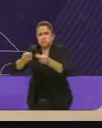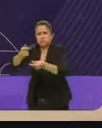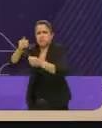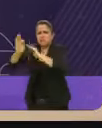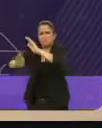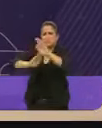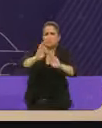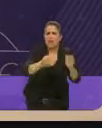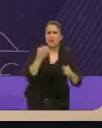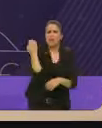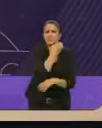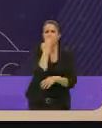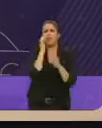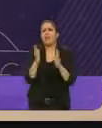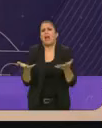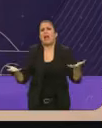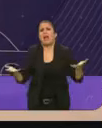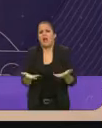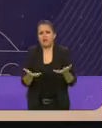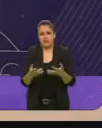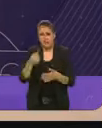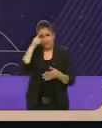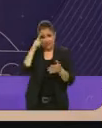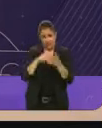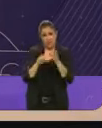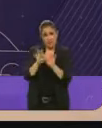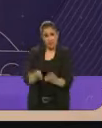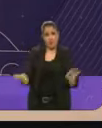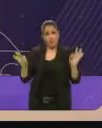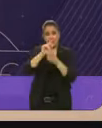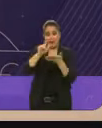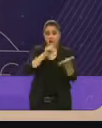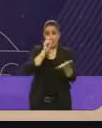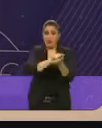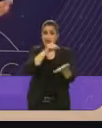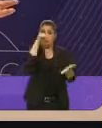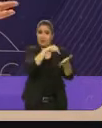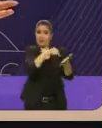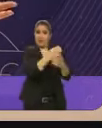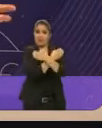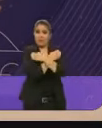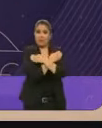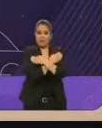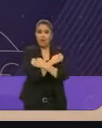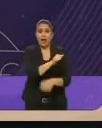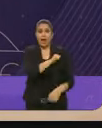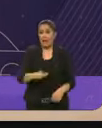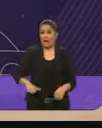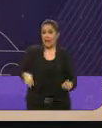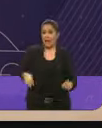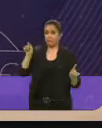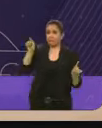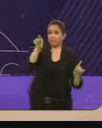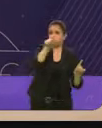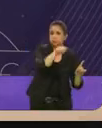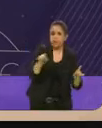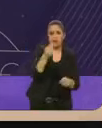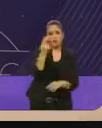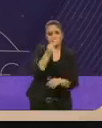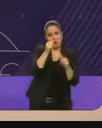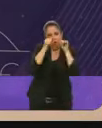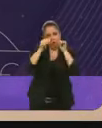que sí creo que es muy importante es que en la ley de educación las alcaldías tienen obligación de atender.